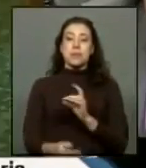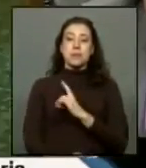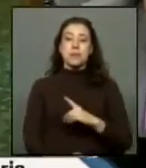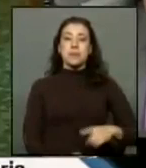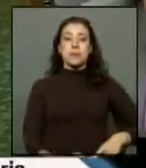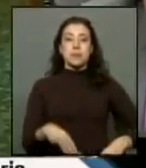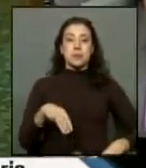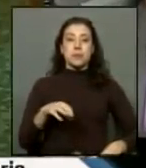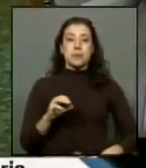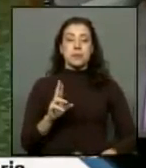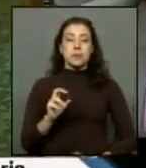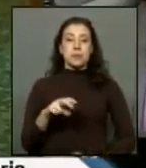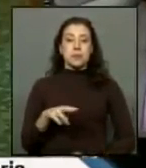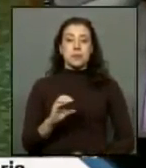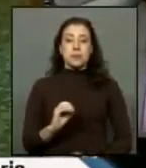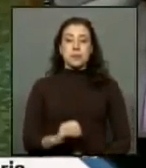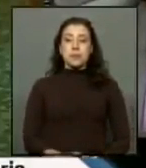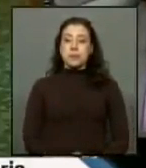Morano